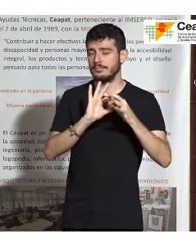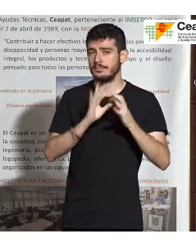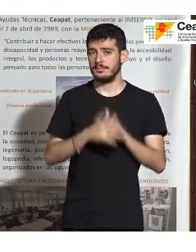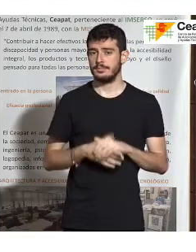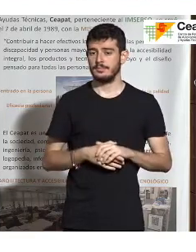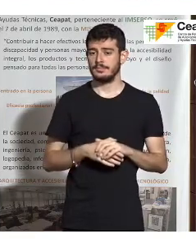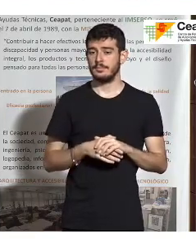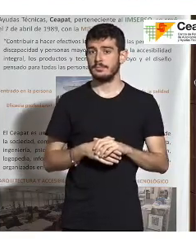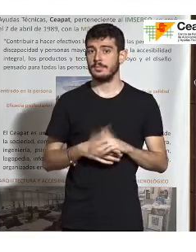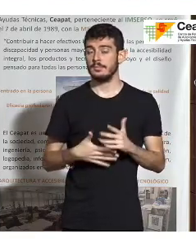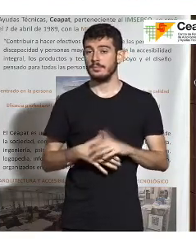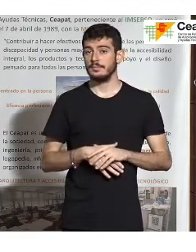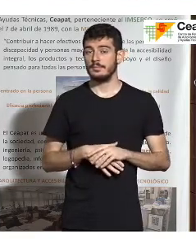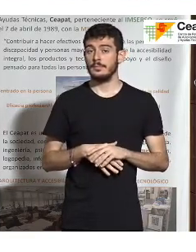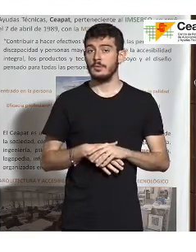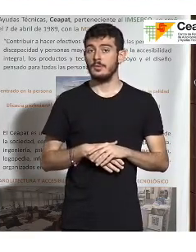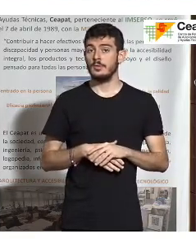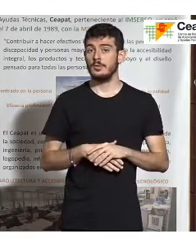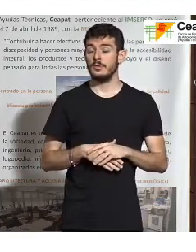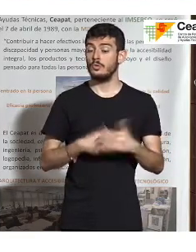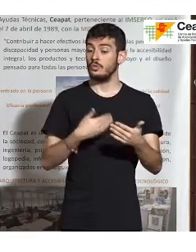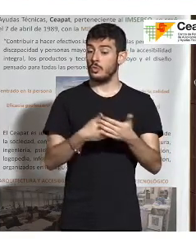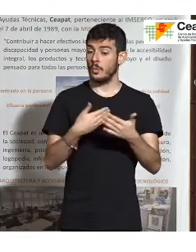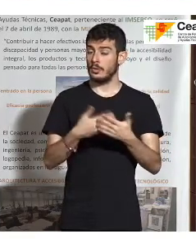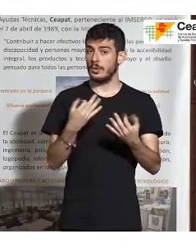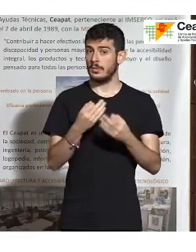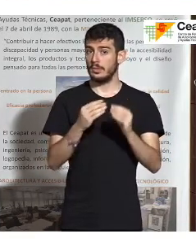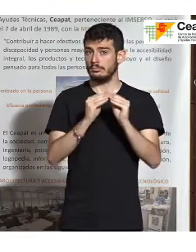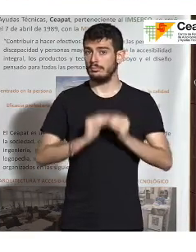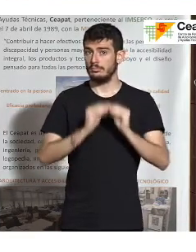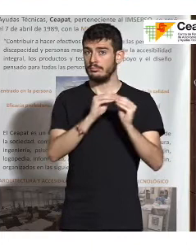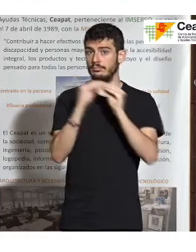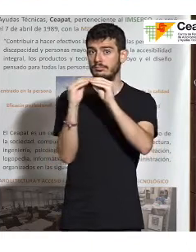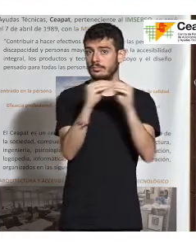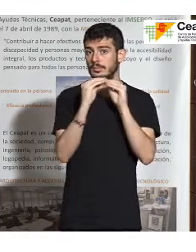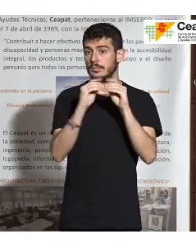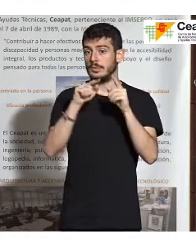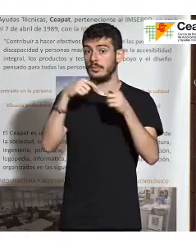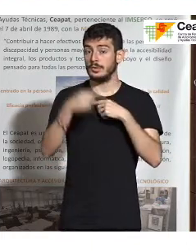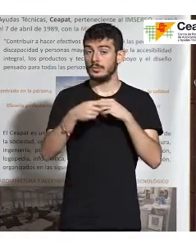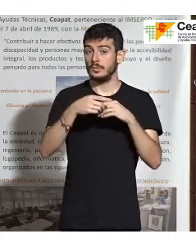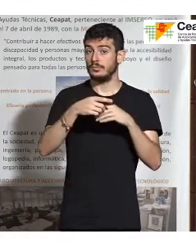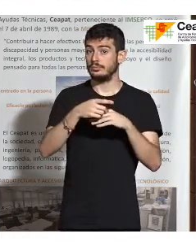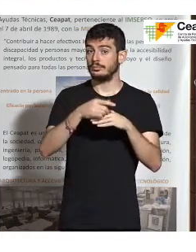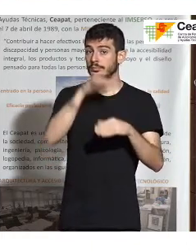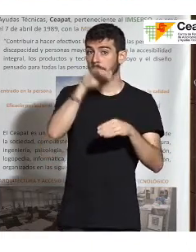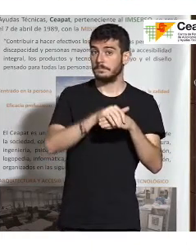son documentos que se elaboran por consenso y que luego tienen un cumplimiento que no es obligatorio, es voluntario,